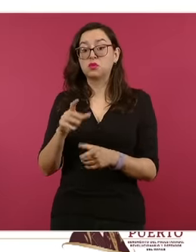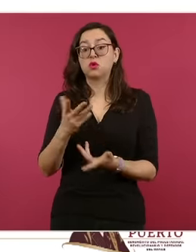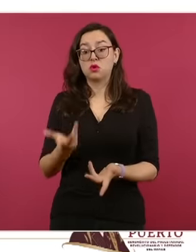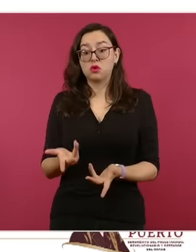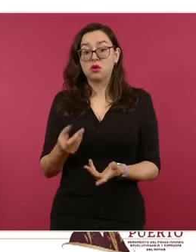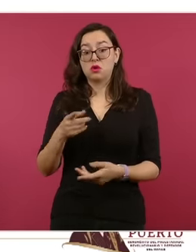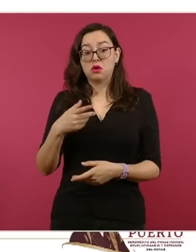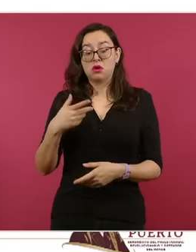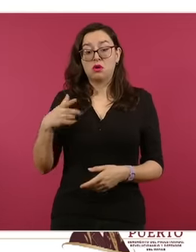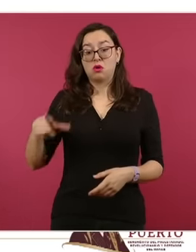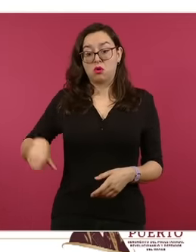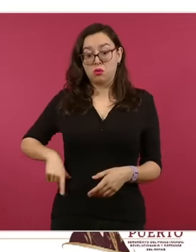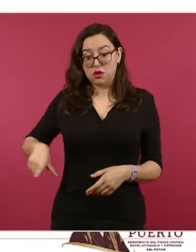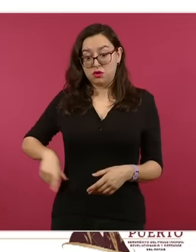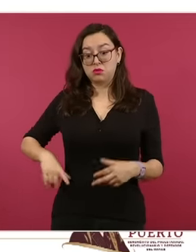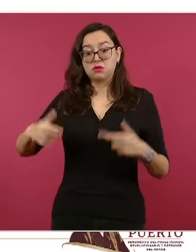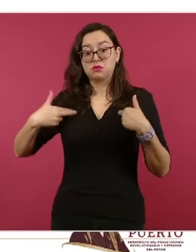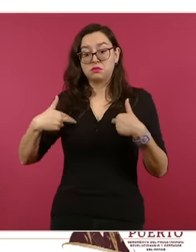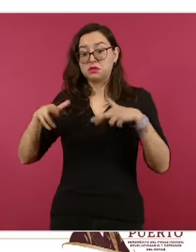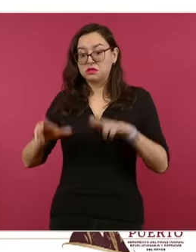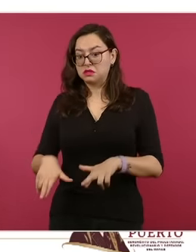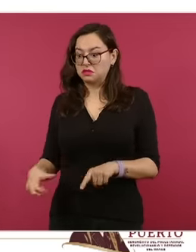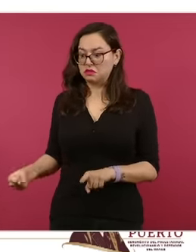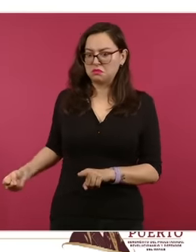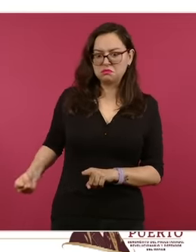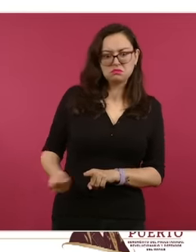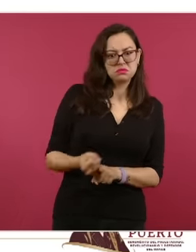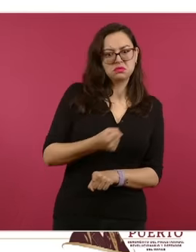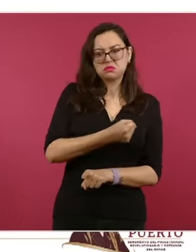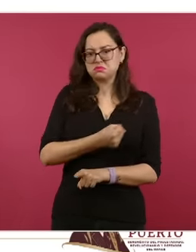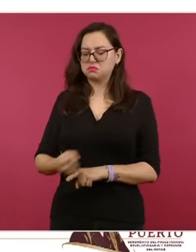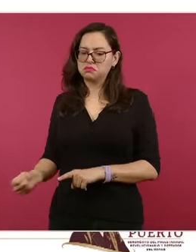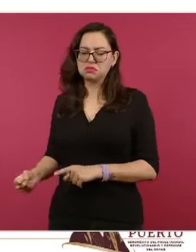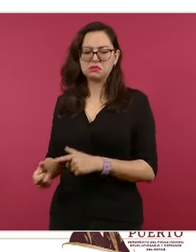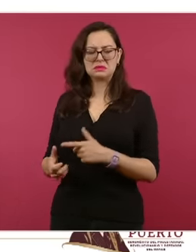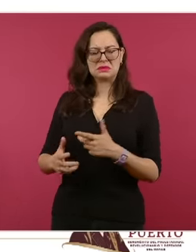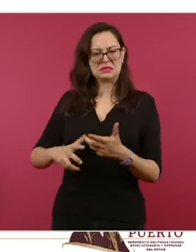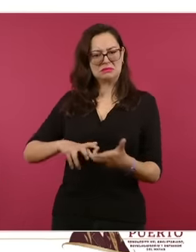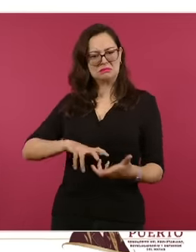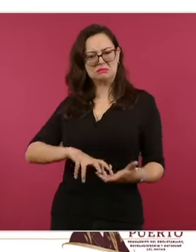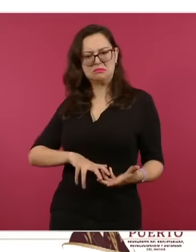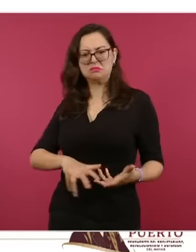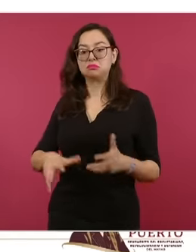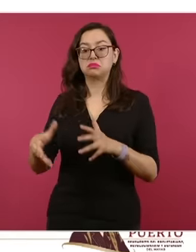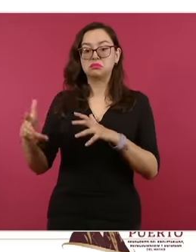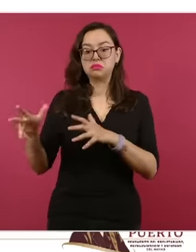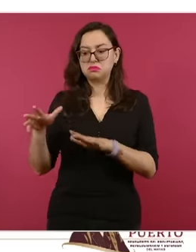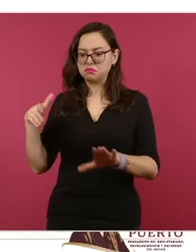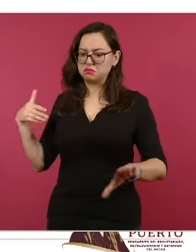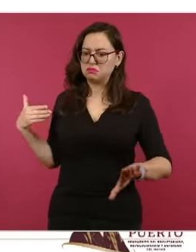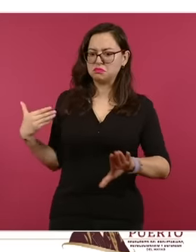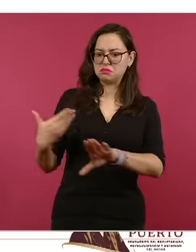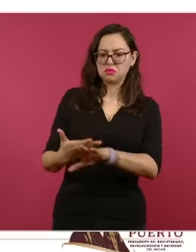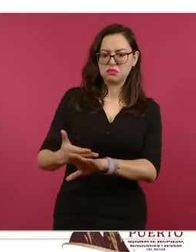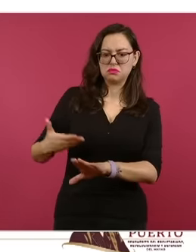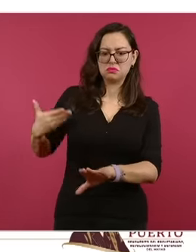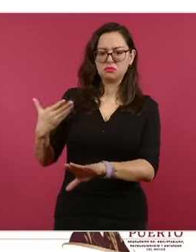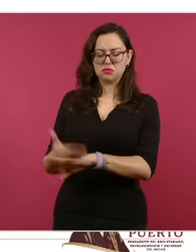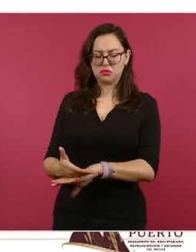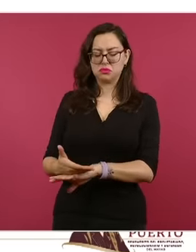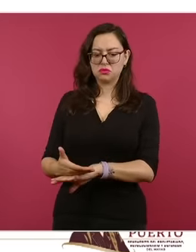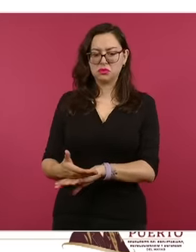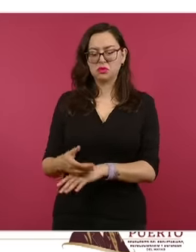contra nuestros diplomáticos, contra su integridad física y moral, en realidad de dos, sobre todo dos